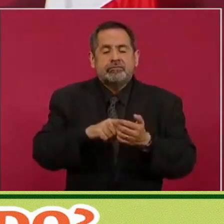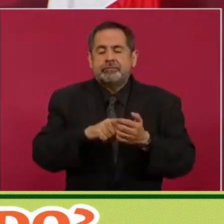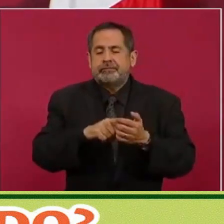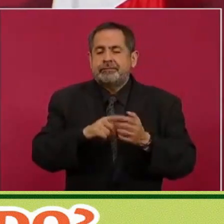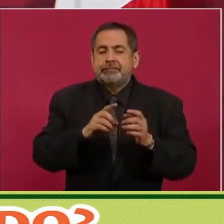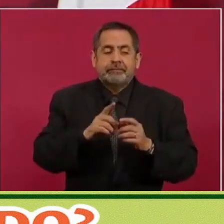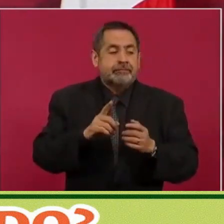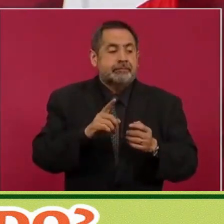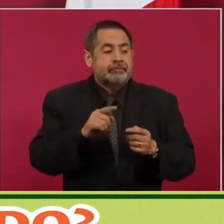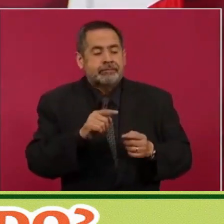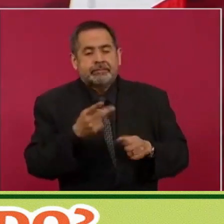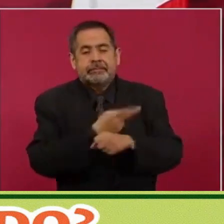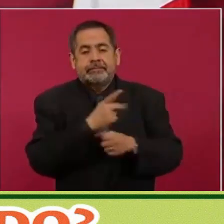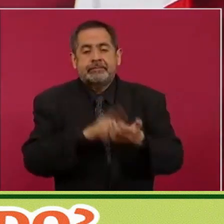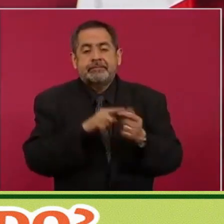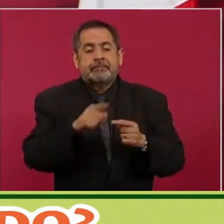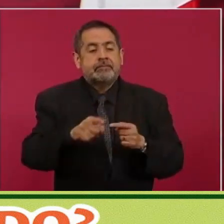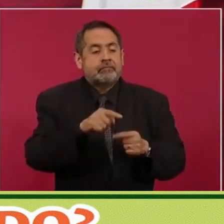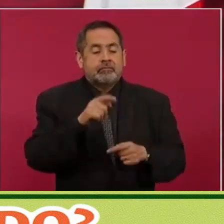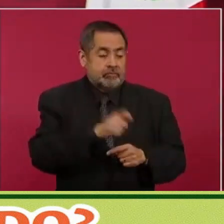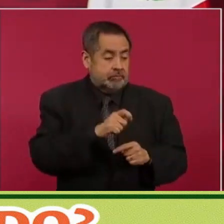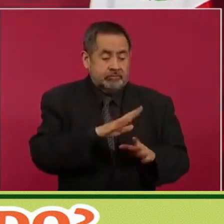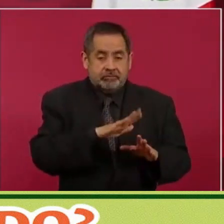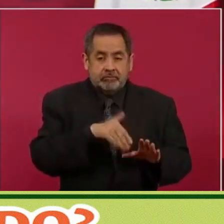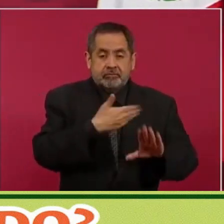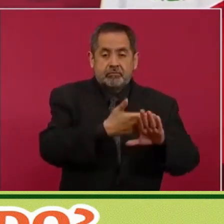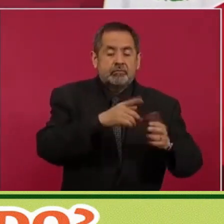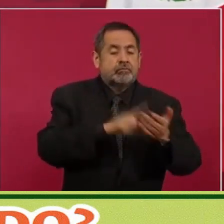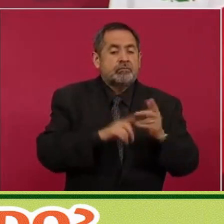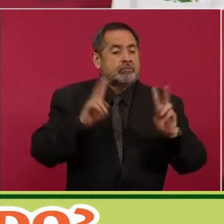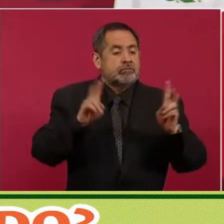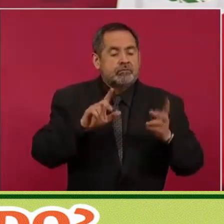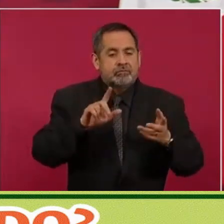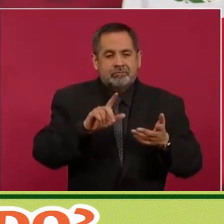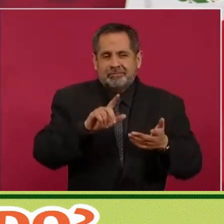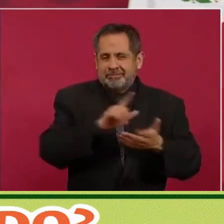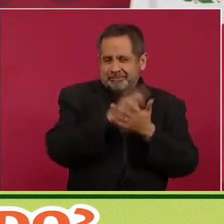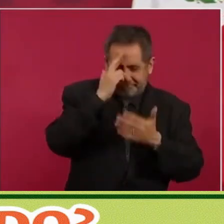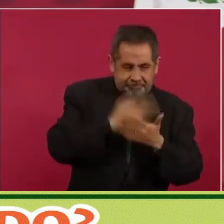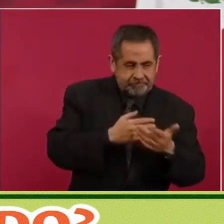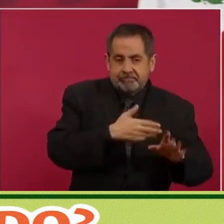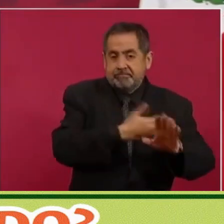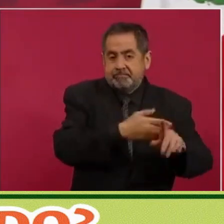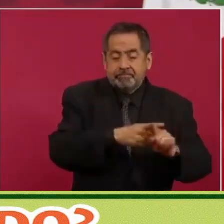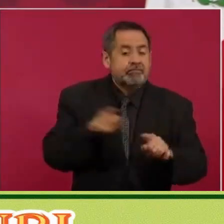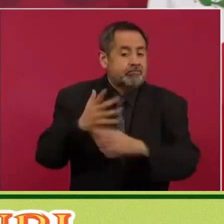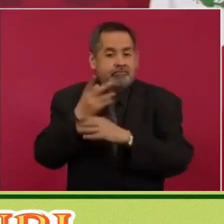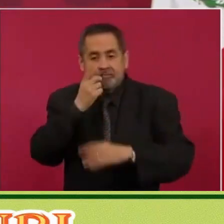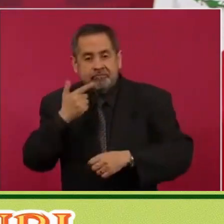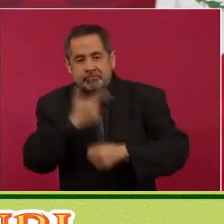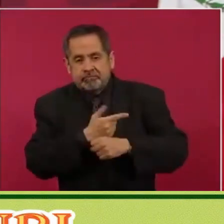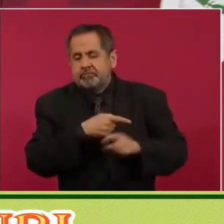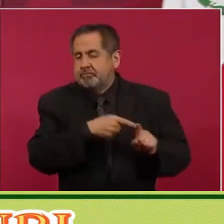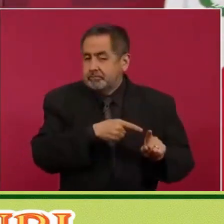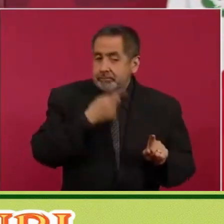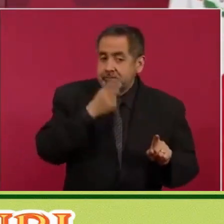en contra de unos presuntos delincuentes o de un presunto